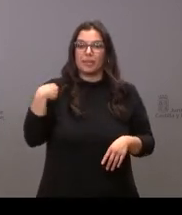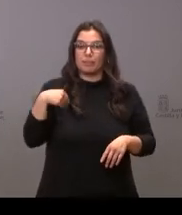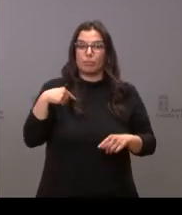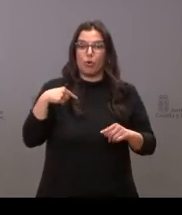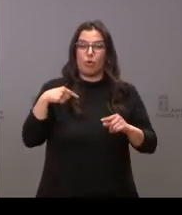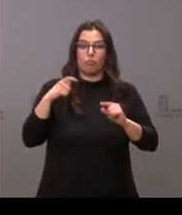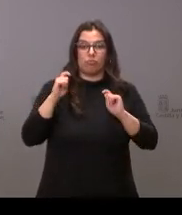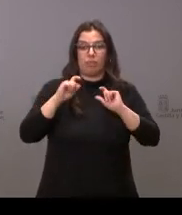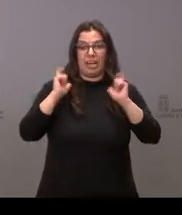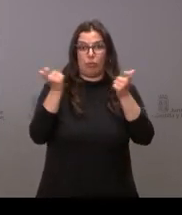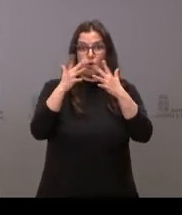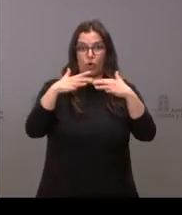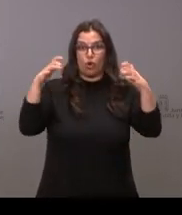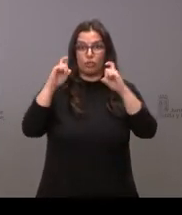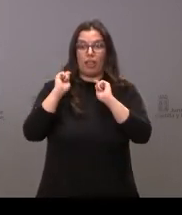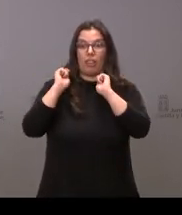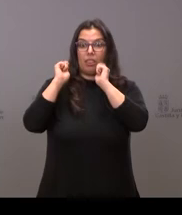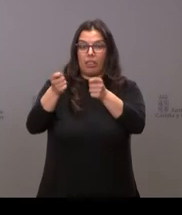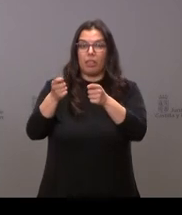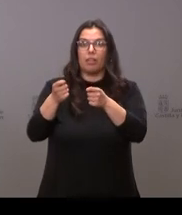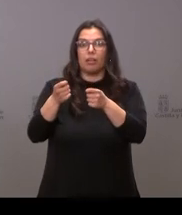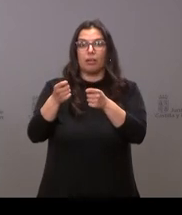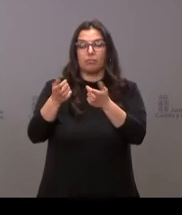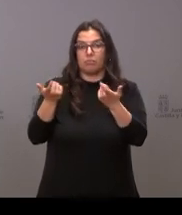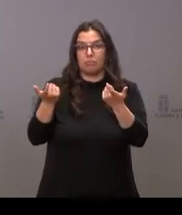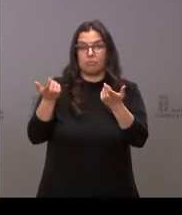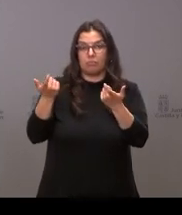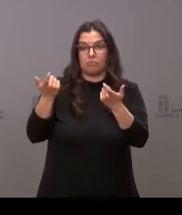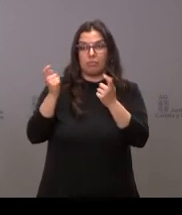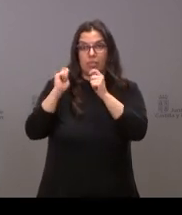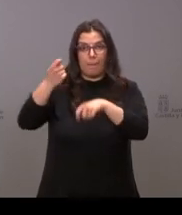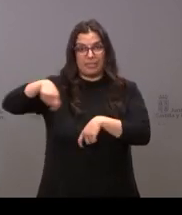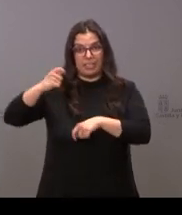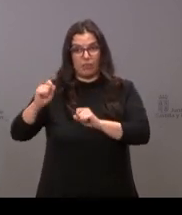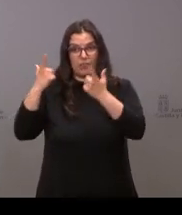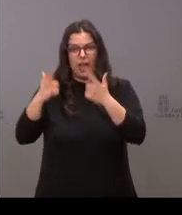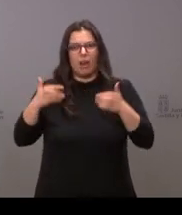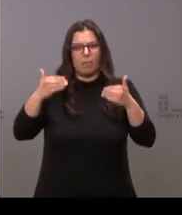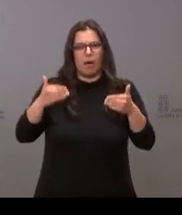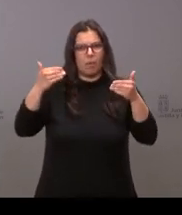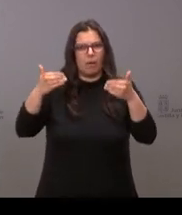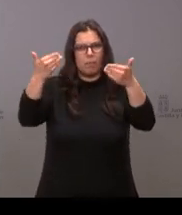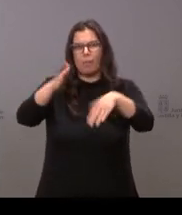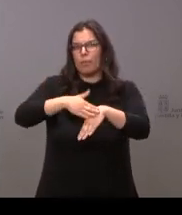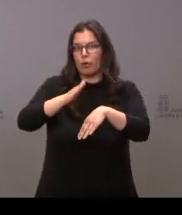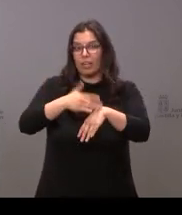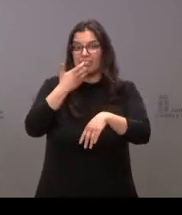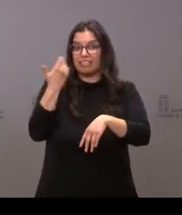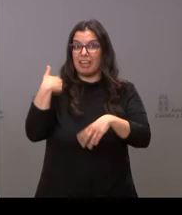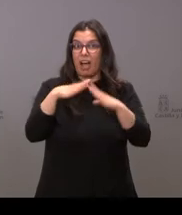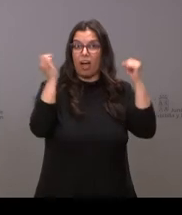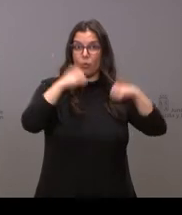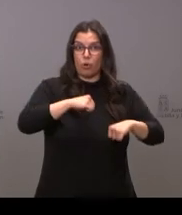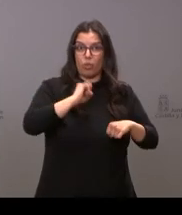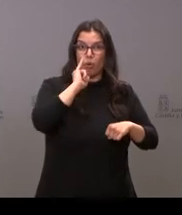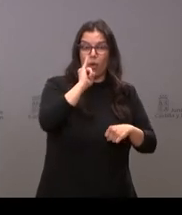un pleno ordinario que sería el de la investidura de Mañueco si ya tienen ustedes acuerdo con el partido de